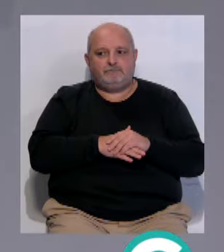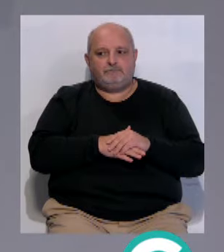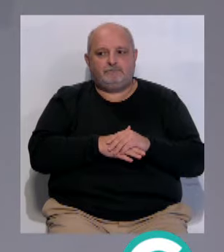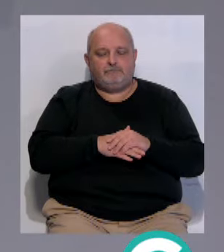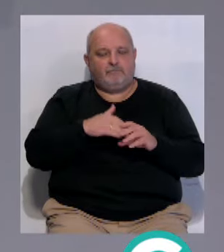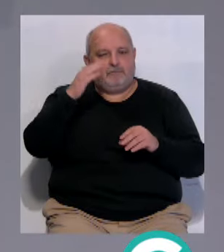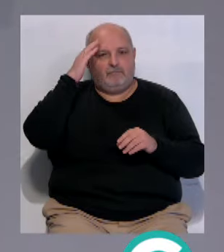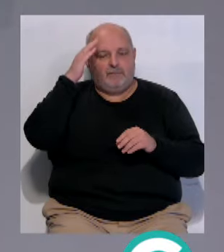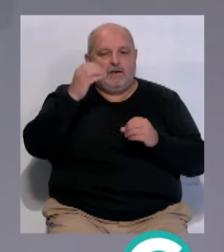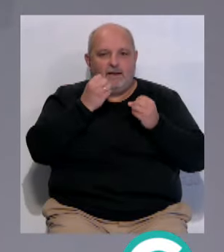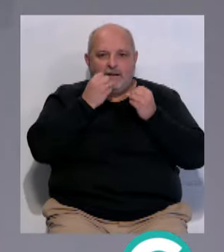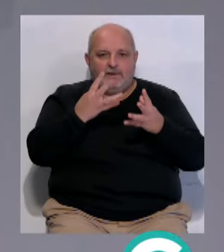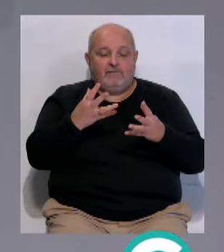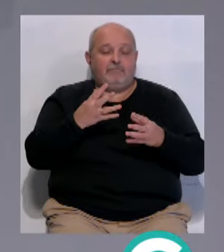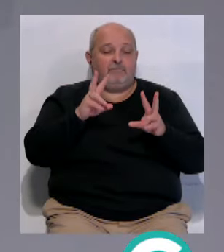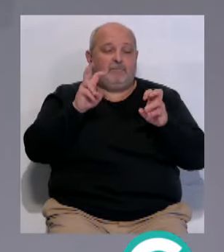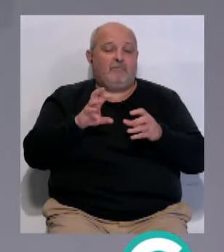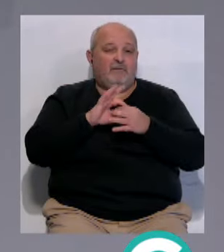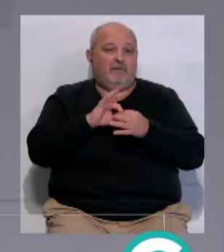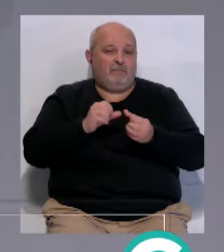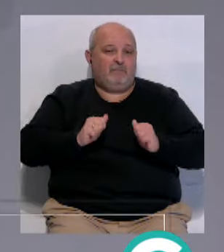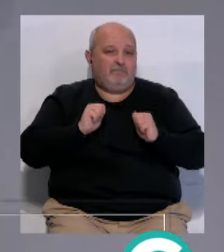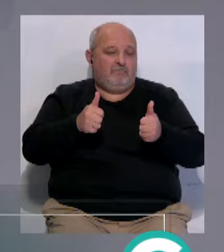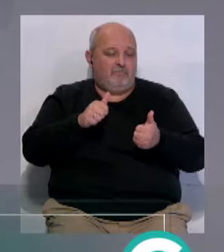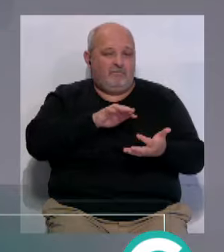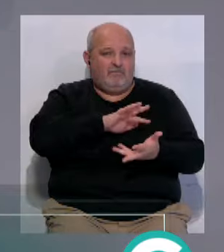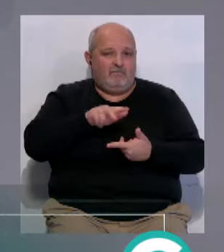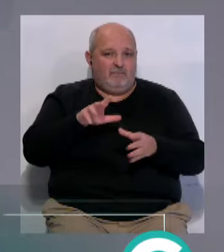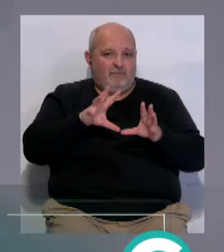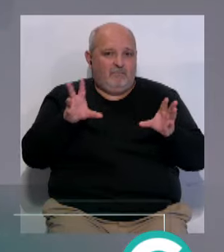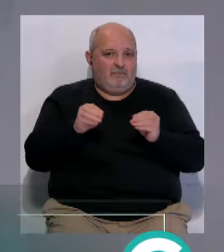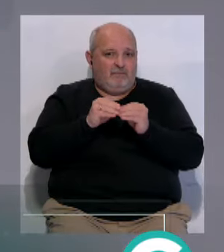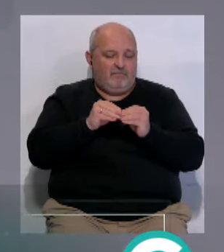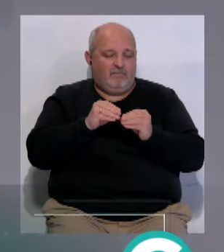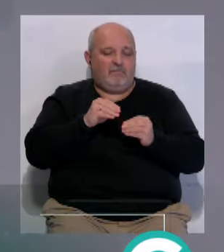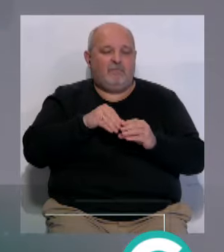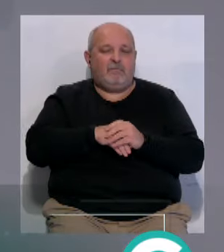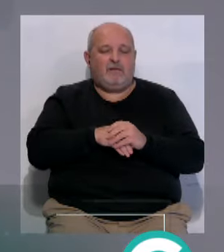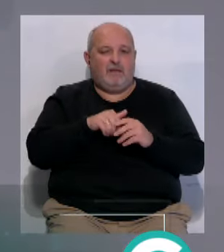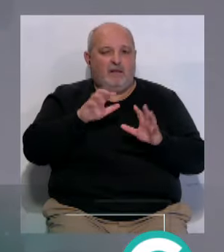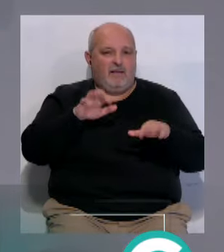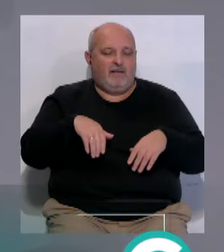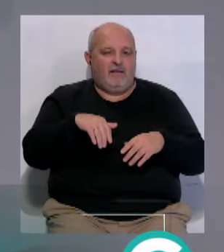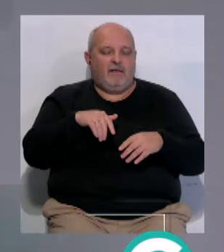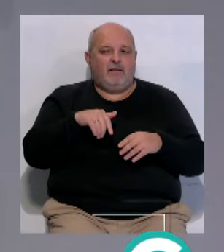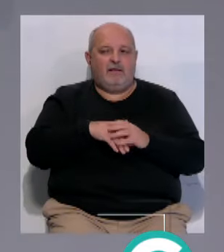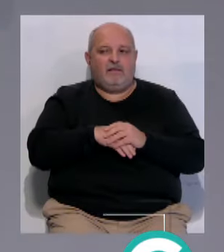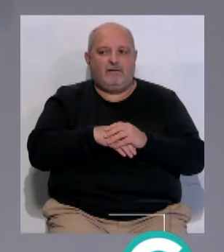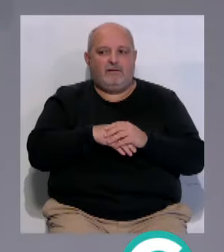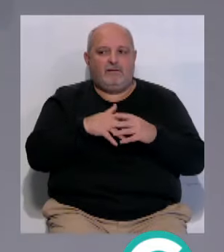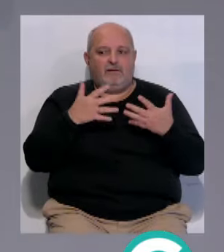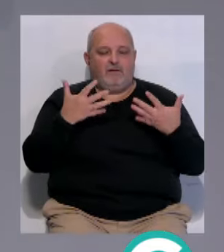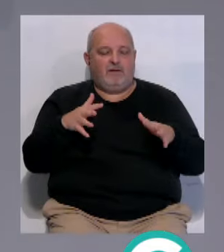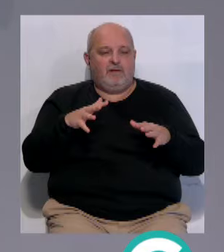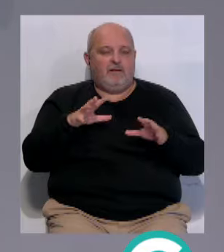Muy buenas, ¿qué tal? Con este asunto comenzamos esta edición... ...de nuestras noticias de Cádiz... ...en